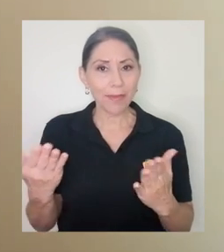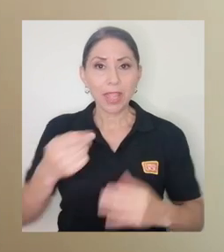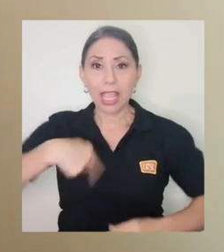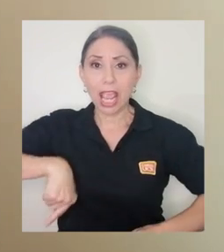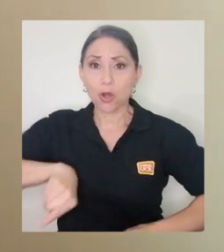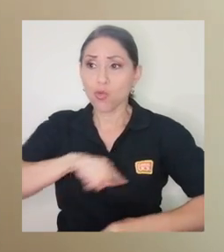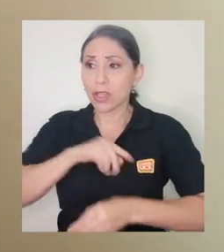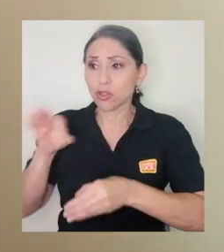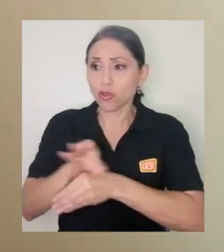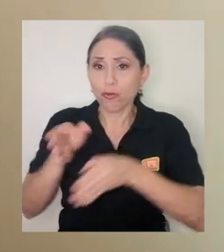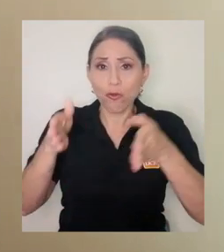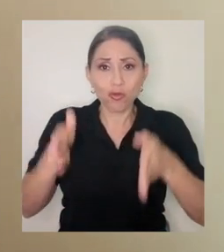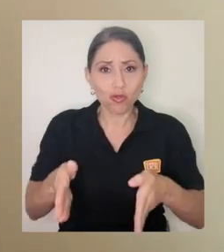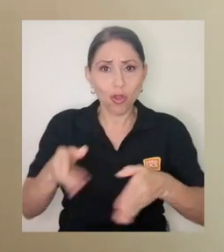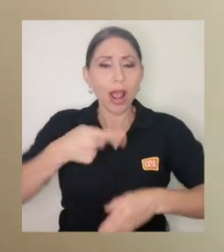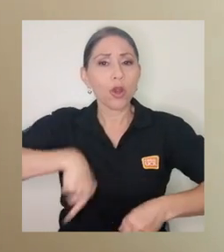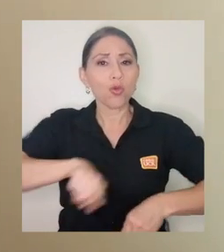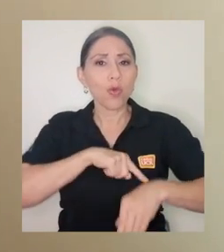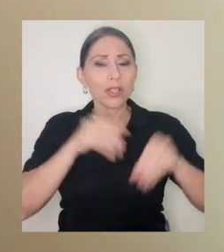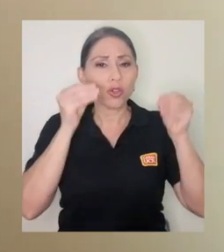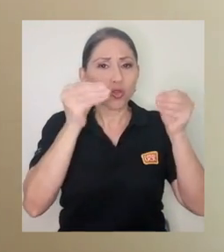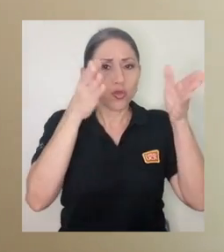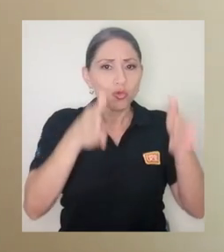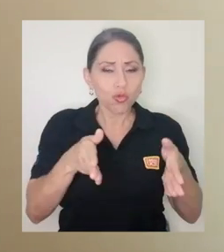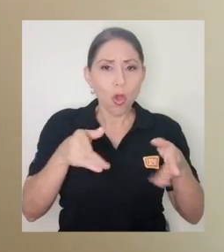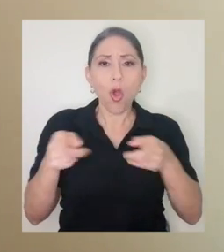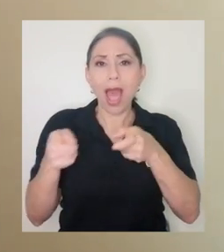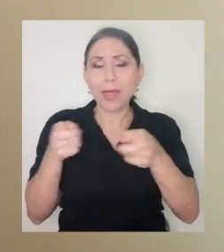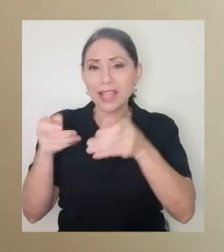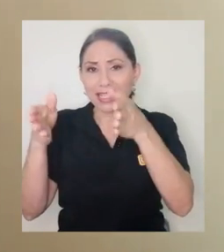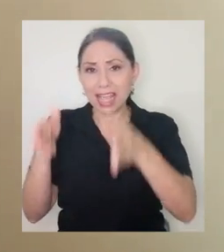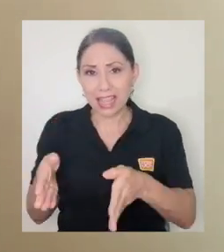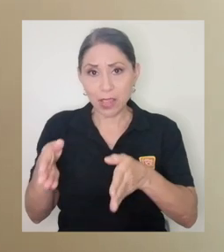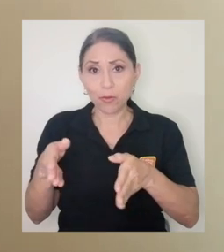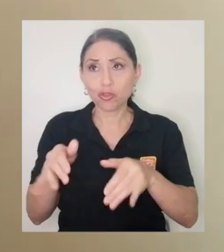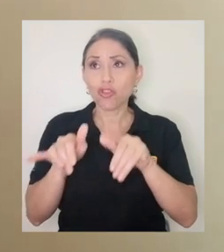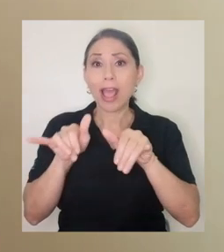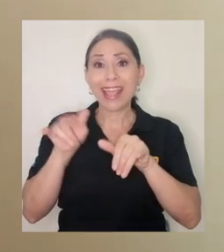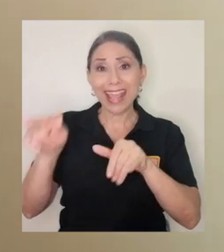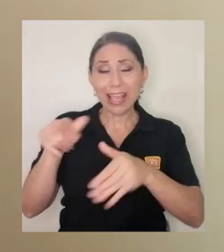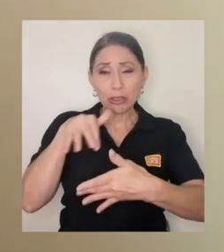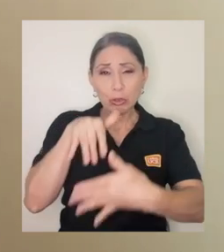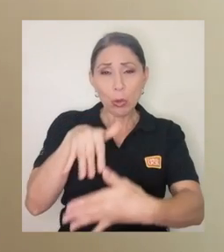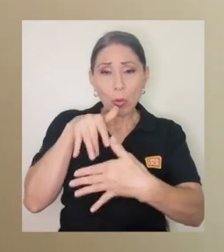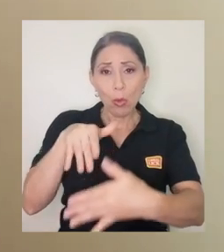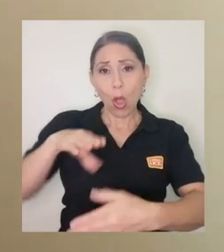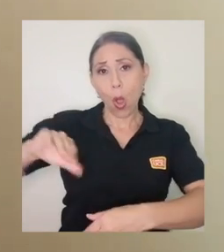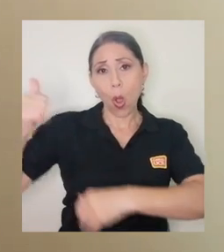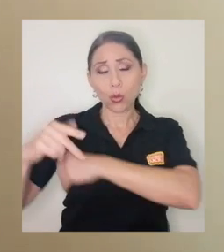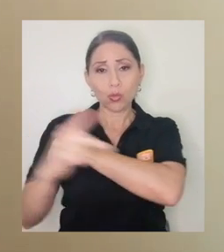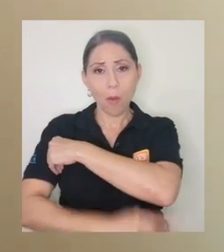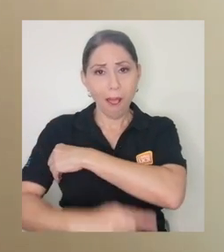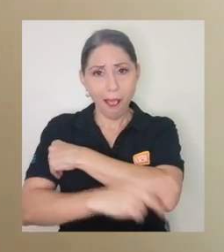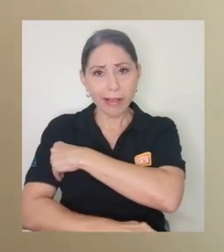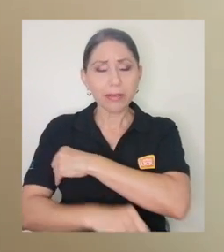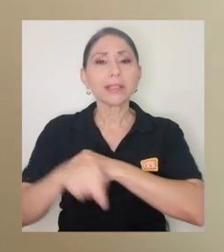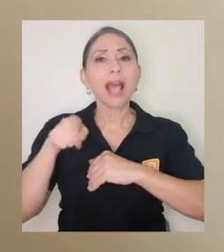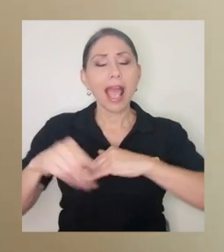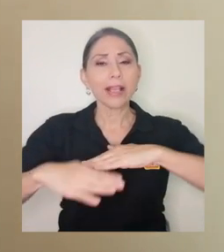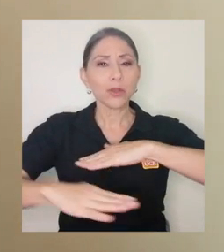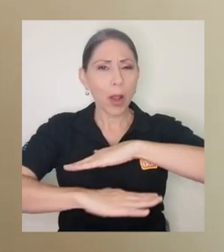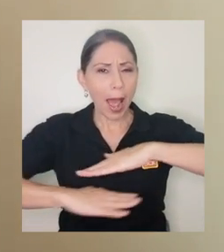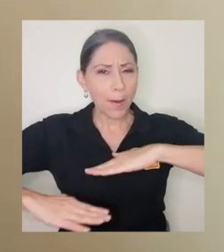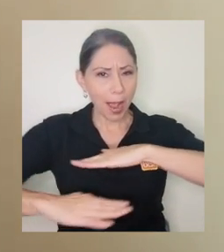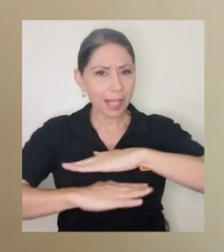personal, a nuestros docentes, al personal también administrativo en el exterior, que ha sido justamente la base,